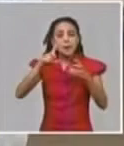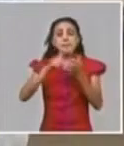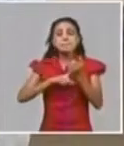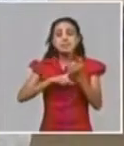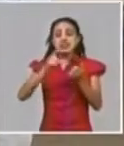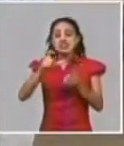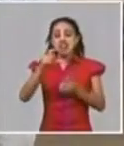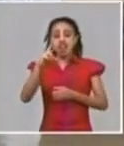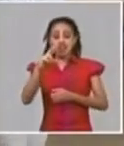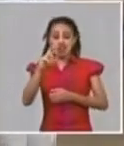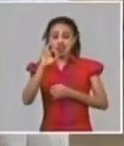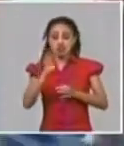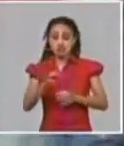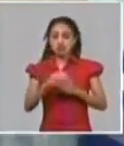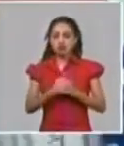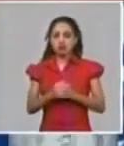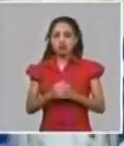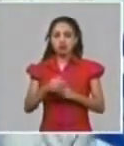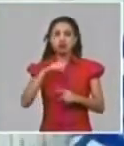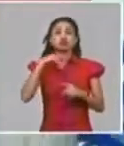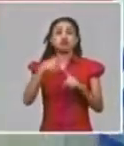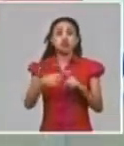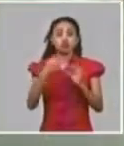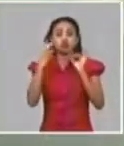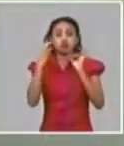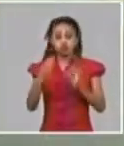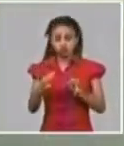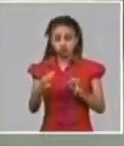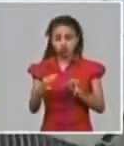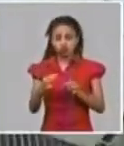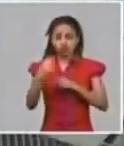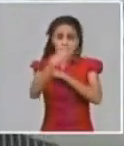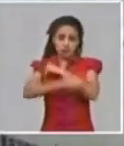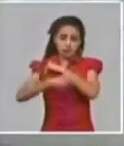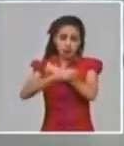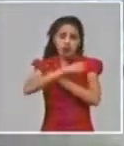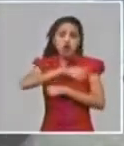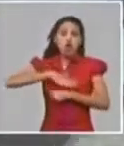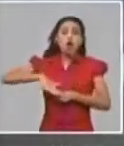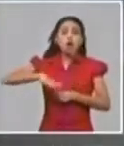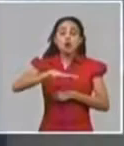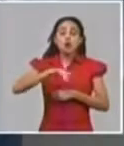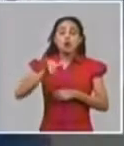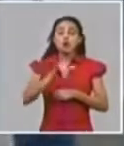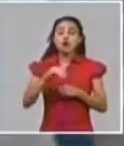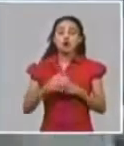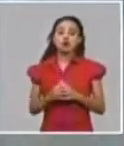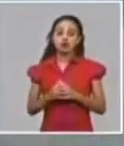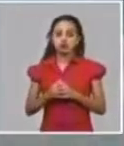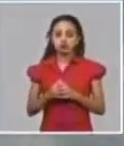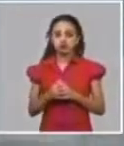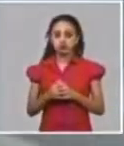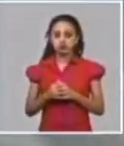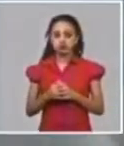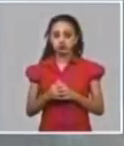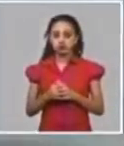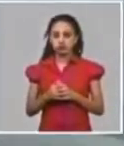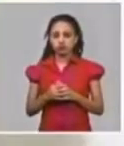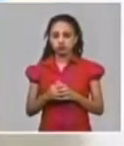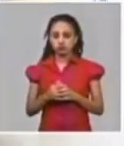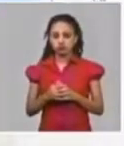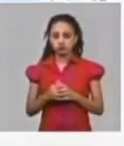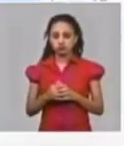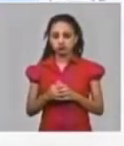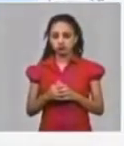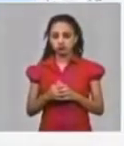confirmatorio real en el país y la población ha estado viendo también de la validación que estamos